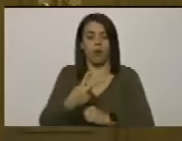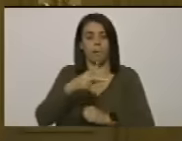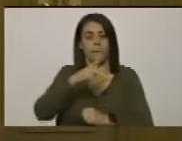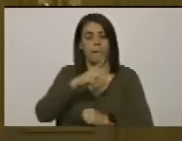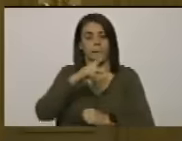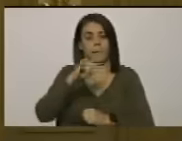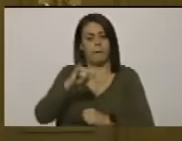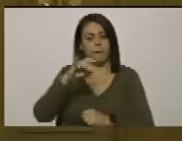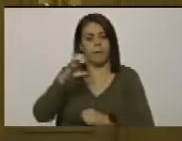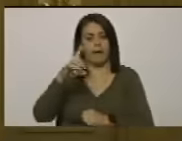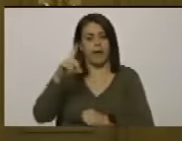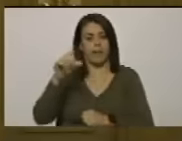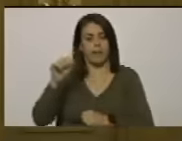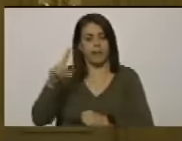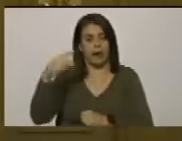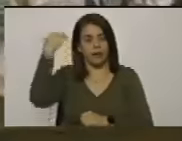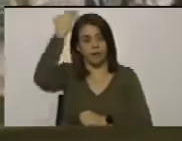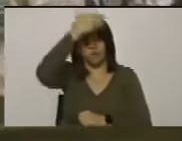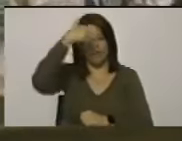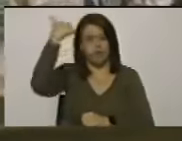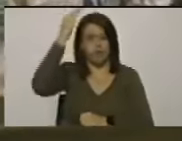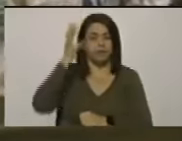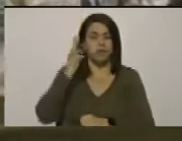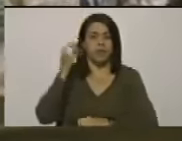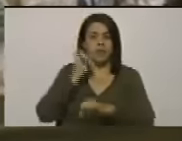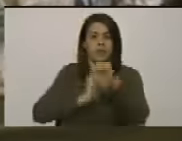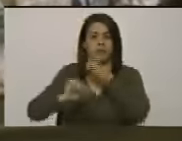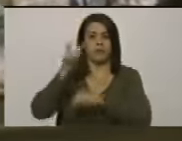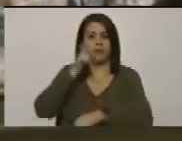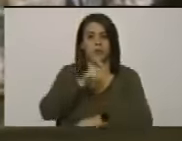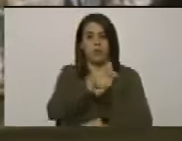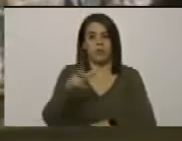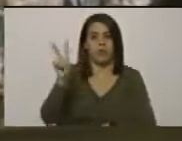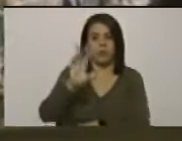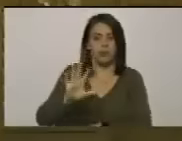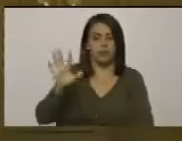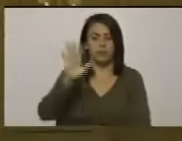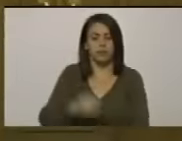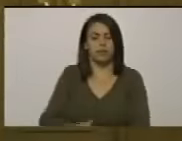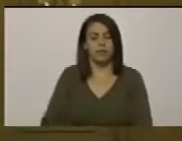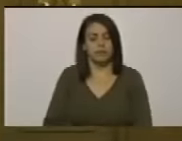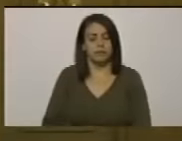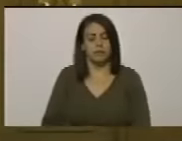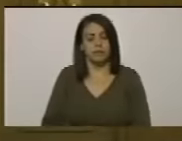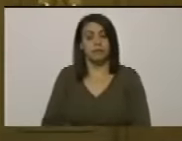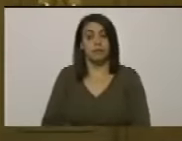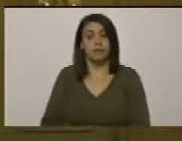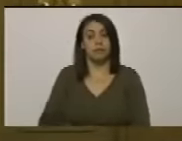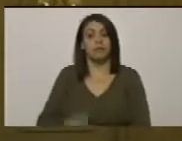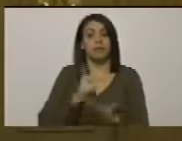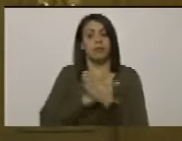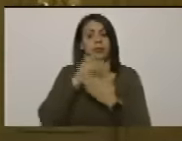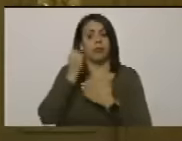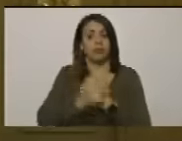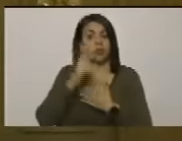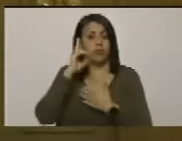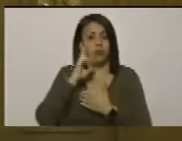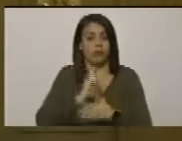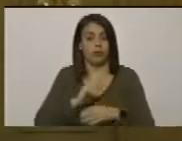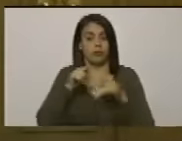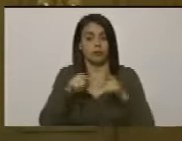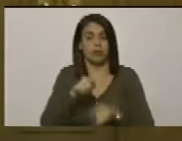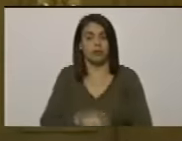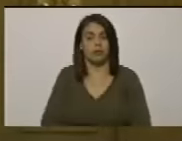piedad Córdoba para defender la causa del pueblo venezolano el proyecto bolivariano